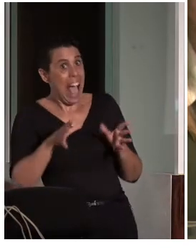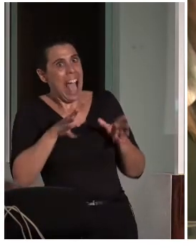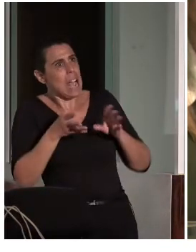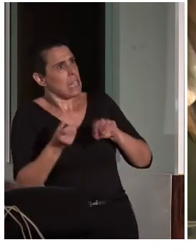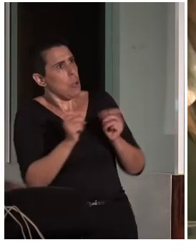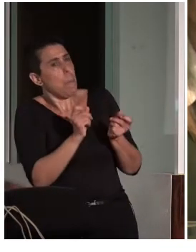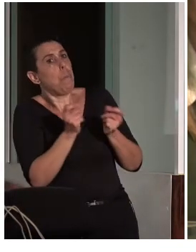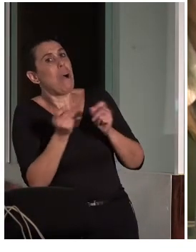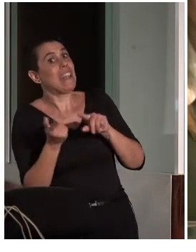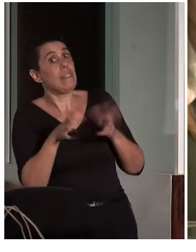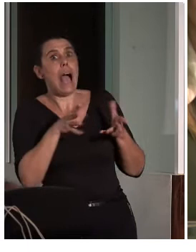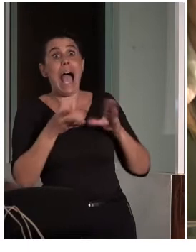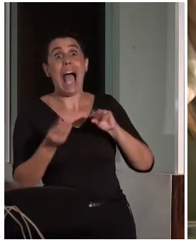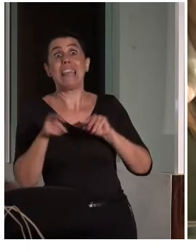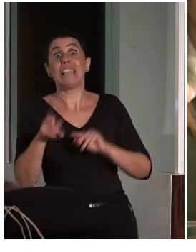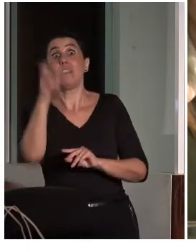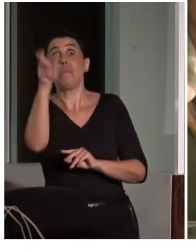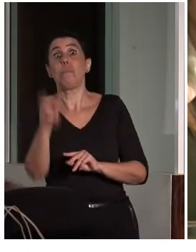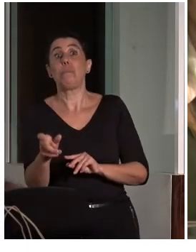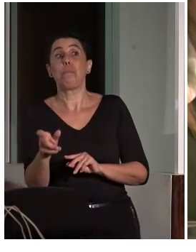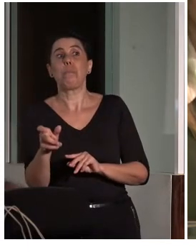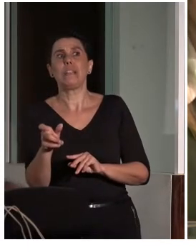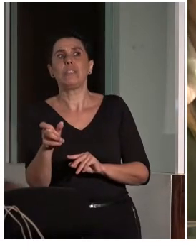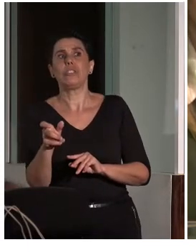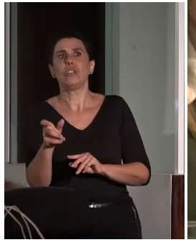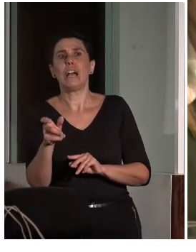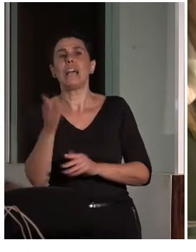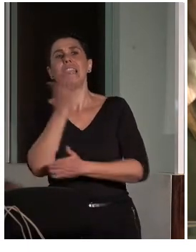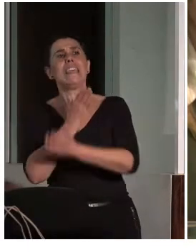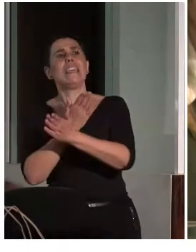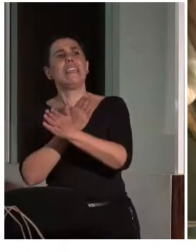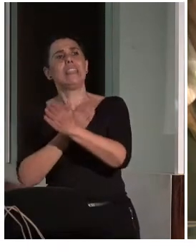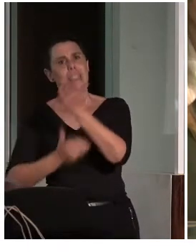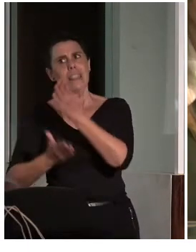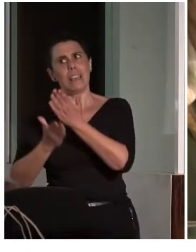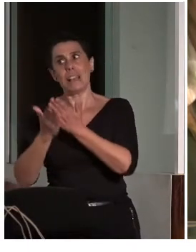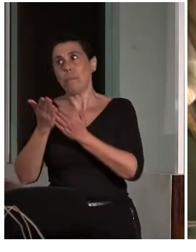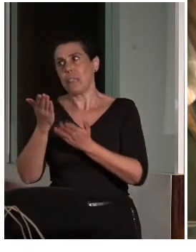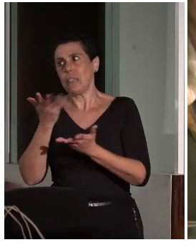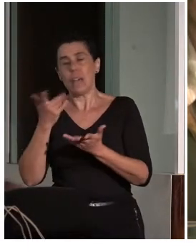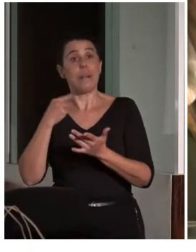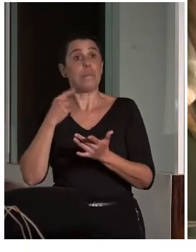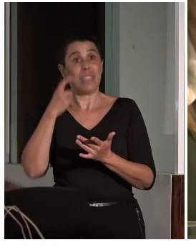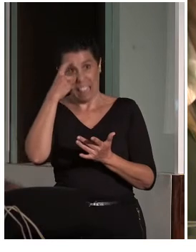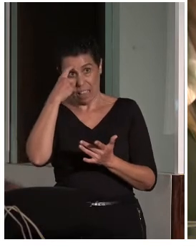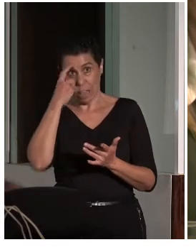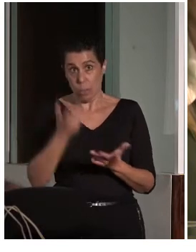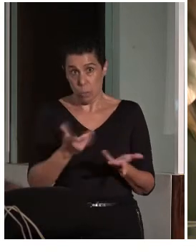la adaptación de las personas con discapacidad intelectual.